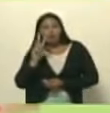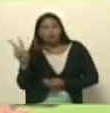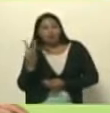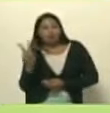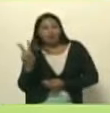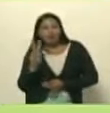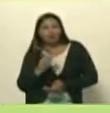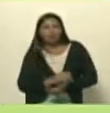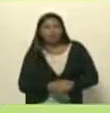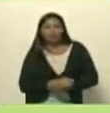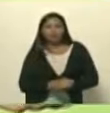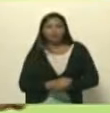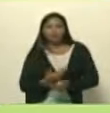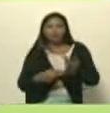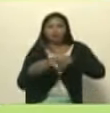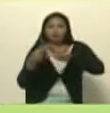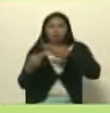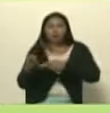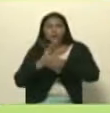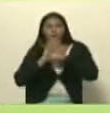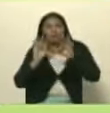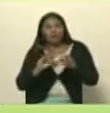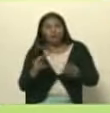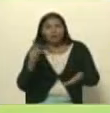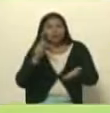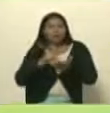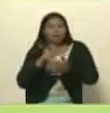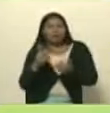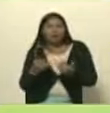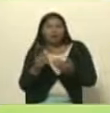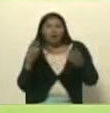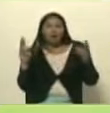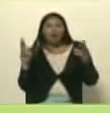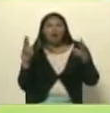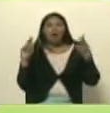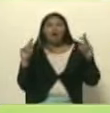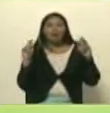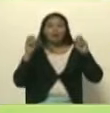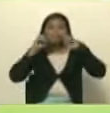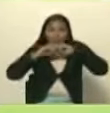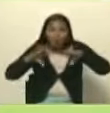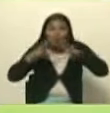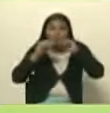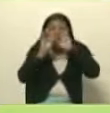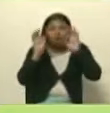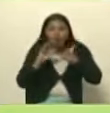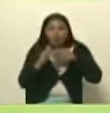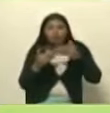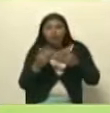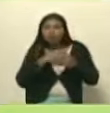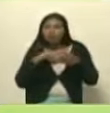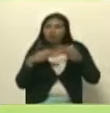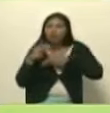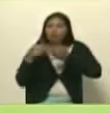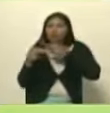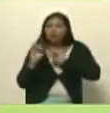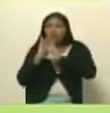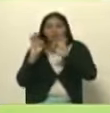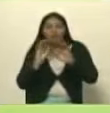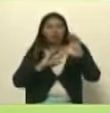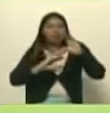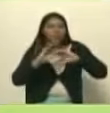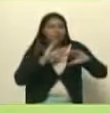Venezuela construida desde la participación popular en todos sus ángulos puede construir también esa